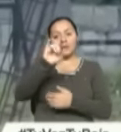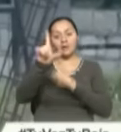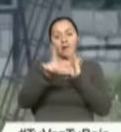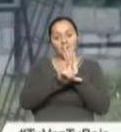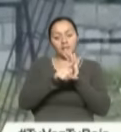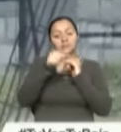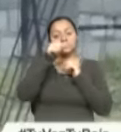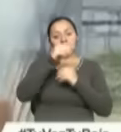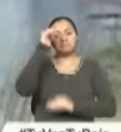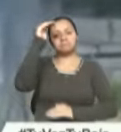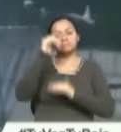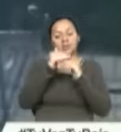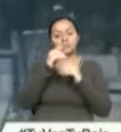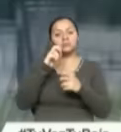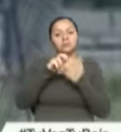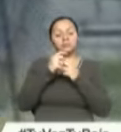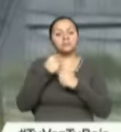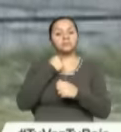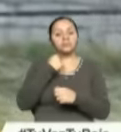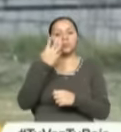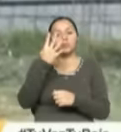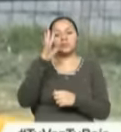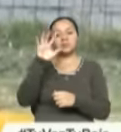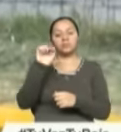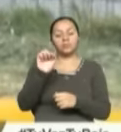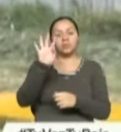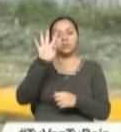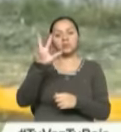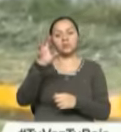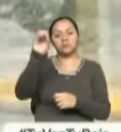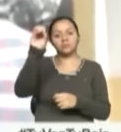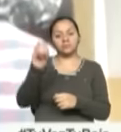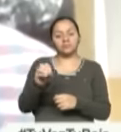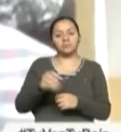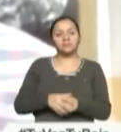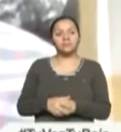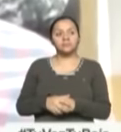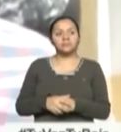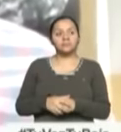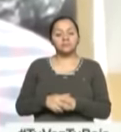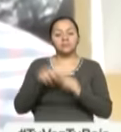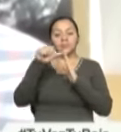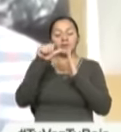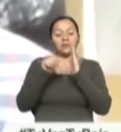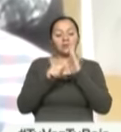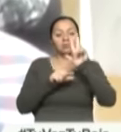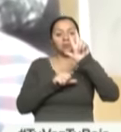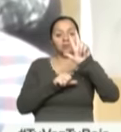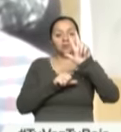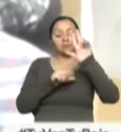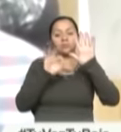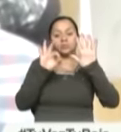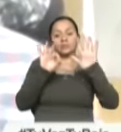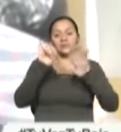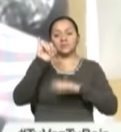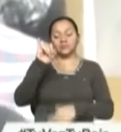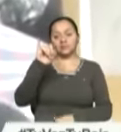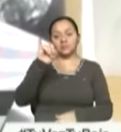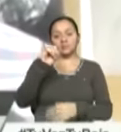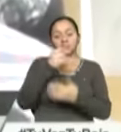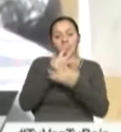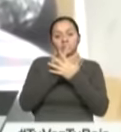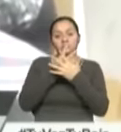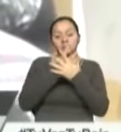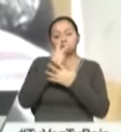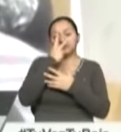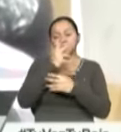y con una reducción de víctimas de 45,43%. El artículo 396 del Código Orgánico Interior Penal dice